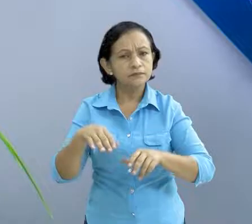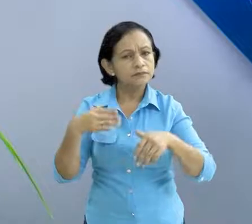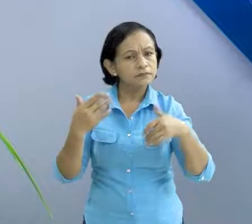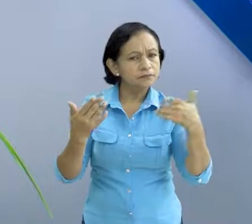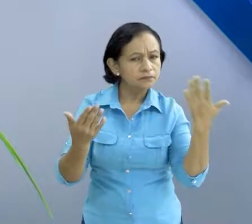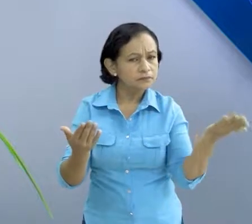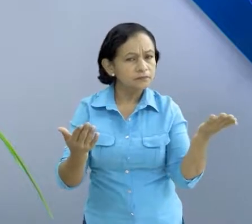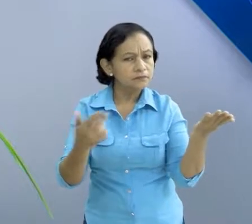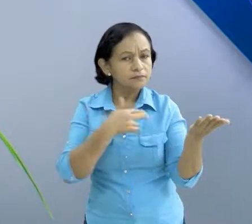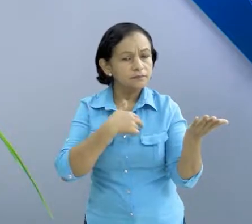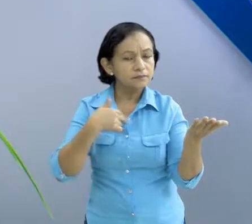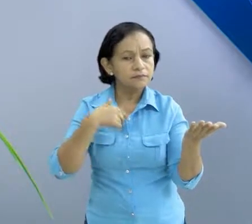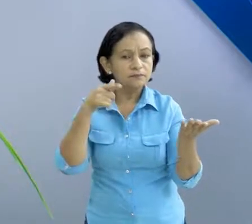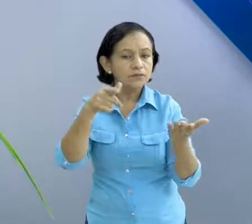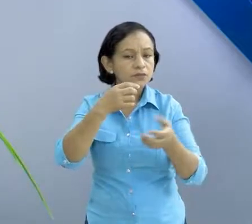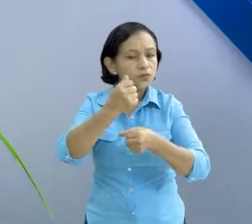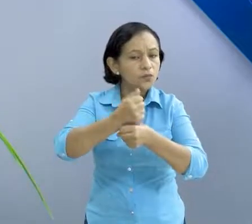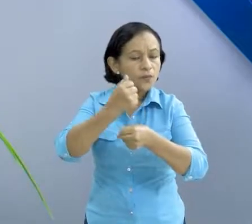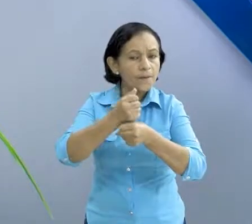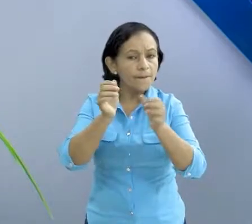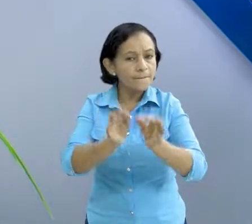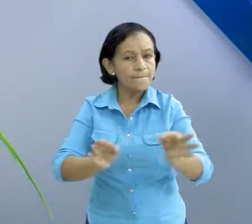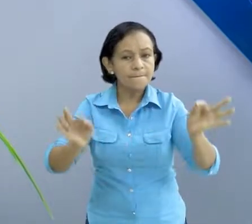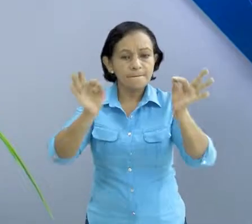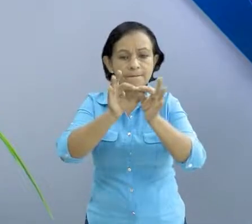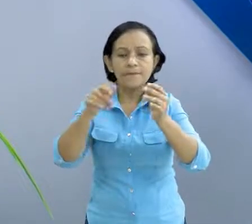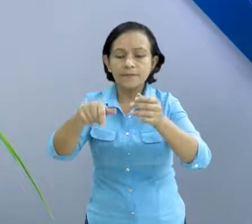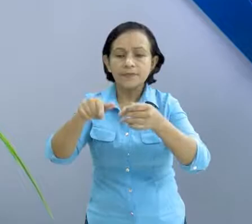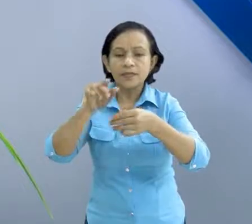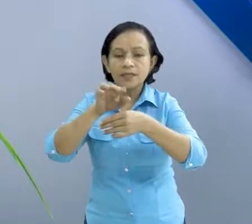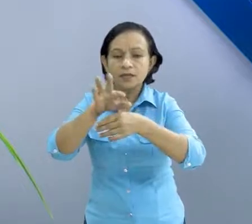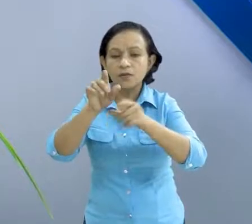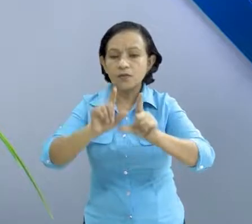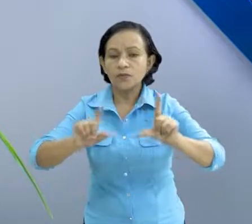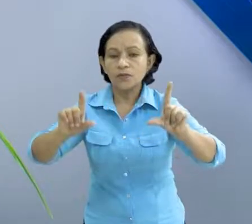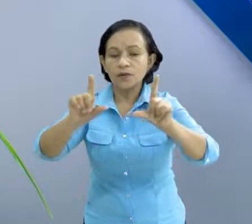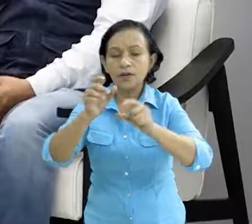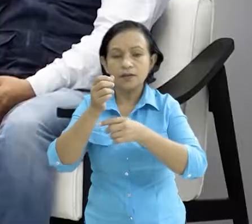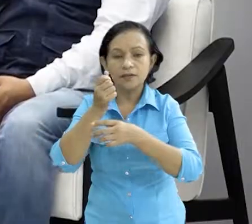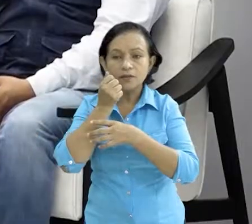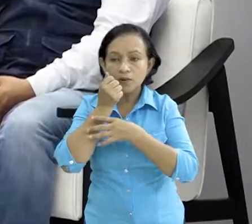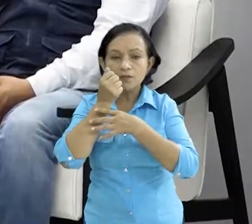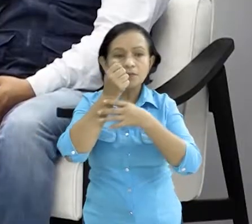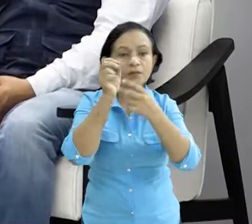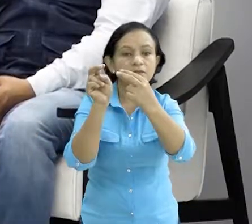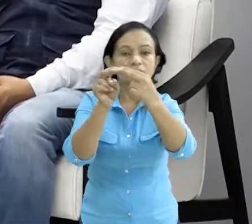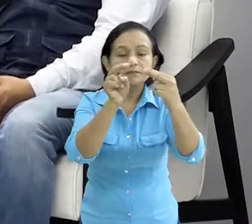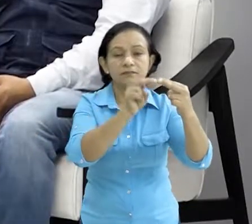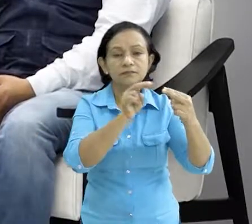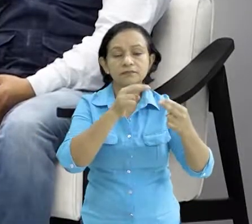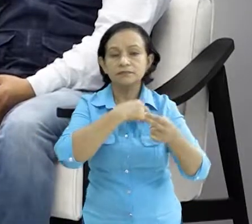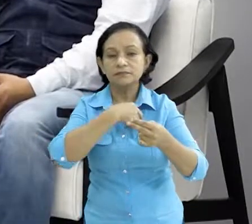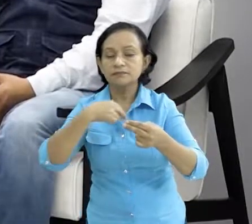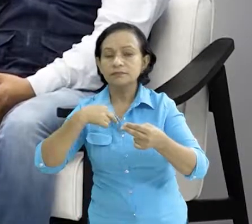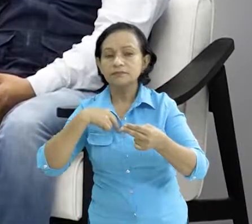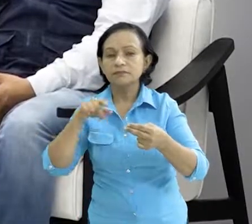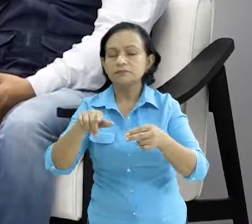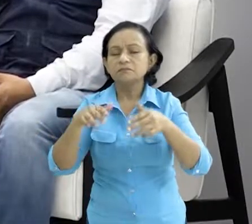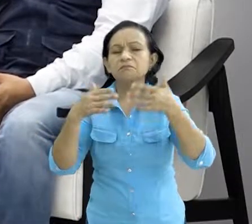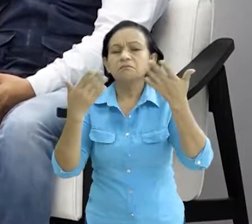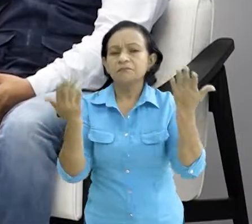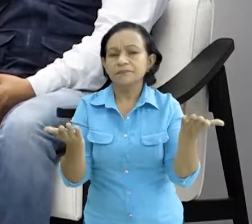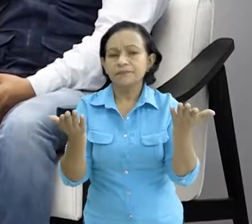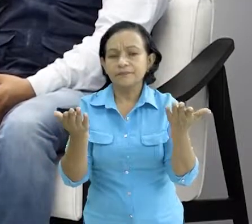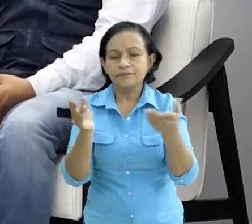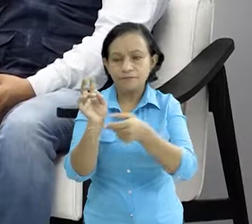estarían siendo, Gabriel, las funciones principales de estos puestos de mando? Mira, los puestos de mando han sido diseñados exactamente para